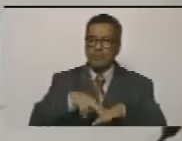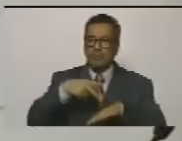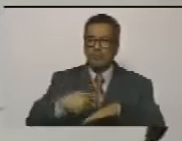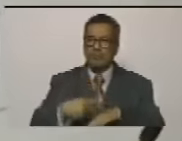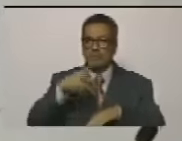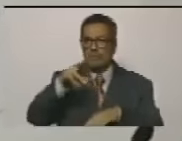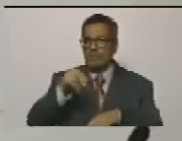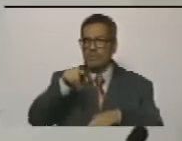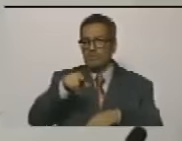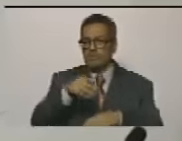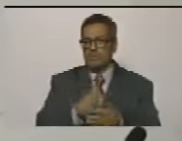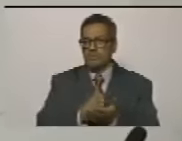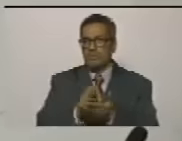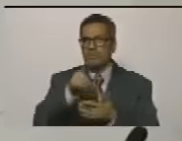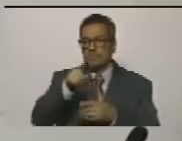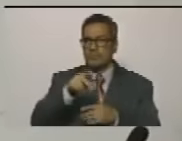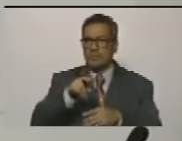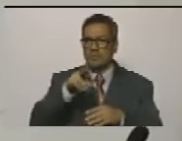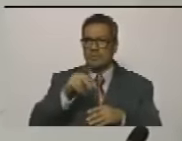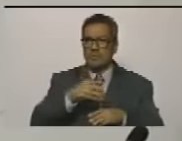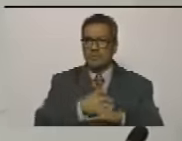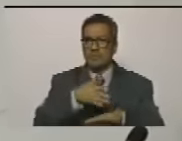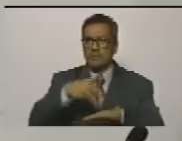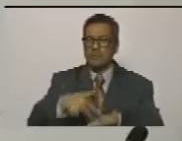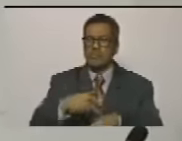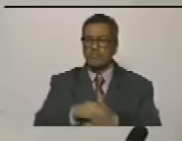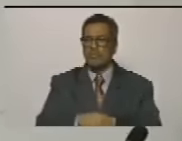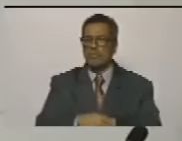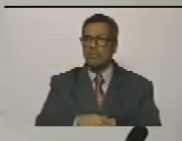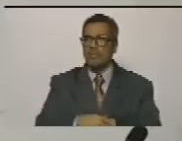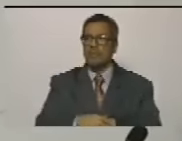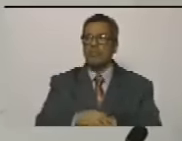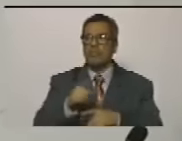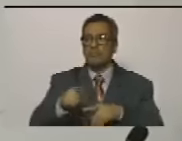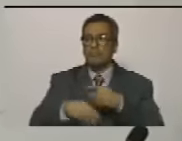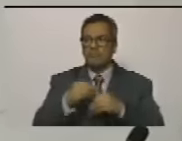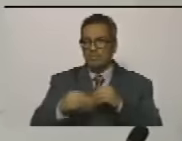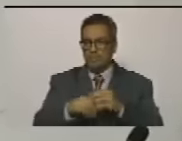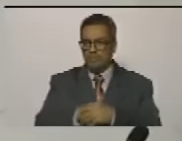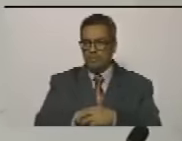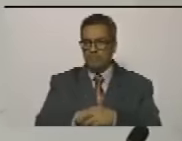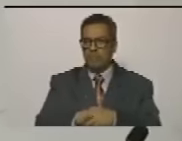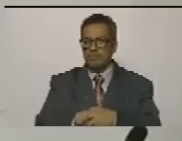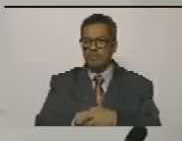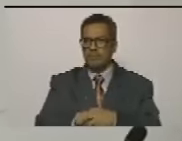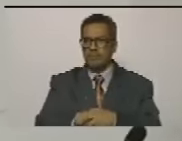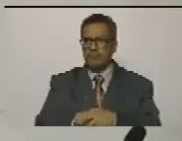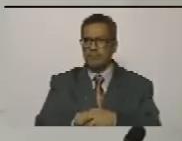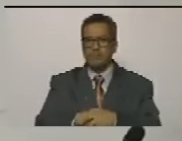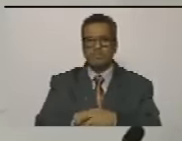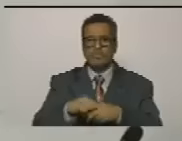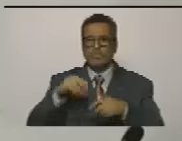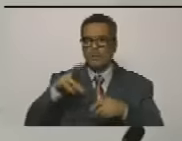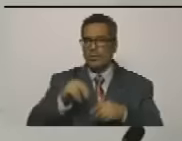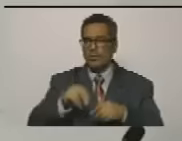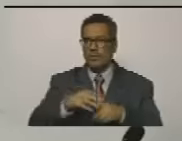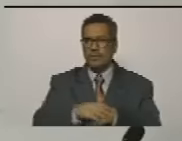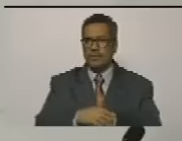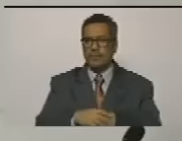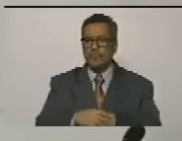por ahí no no nos van a tumbar no nos van a poder tumbar no vamos a dejar que nos tumben no lo vamos a permitir